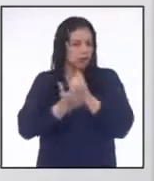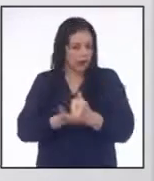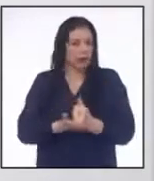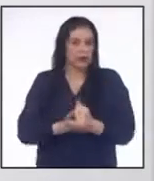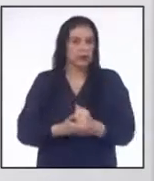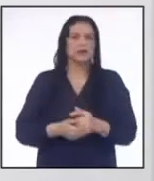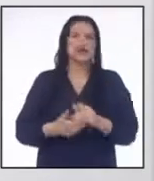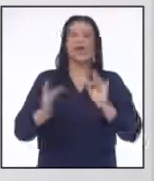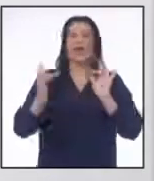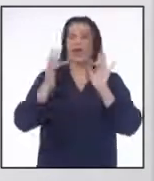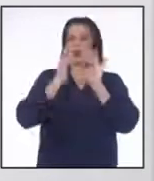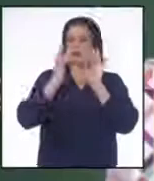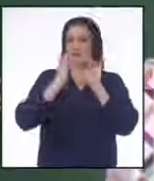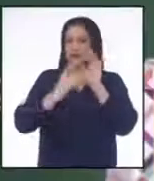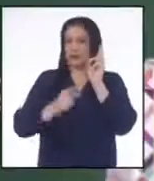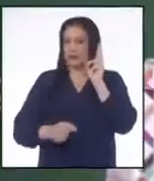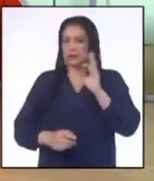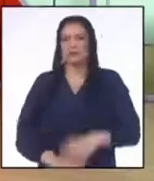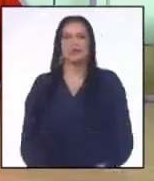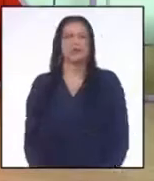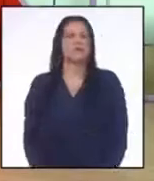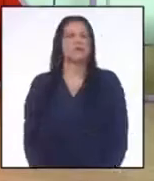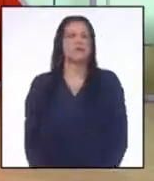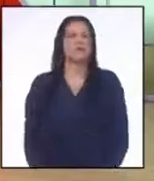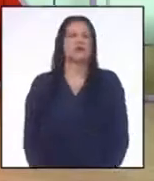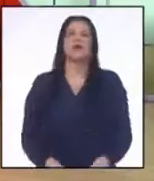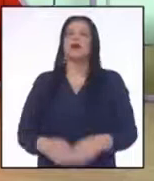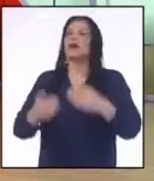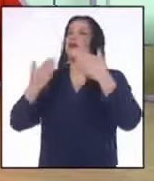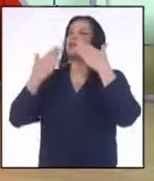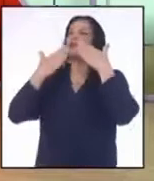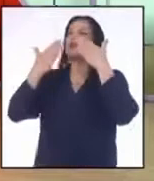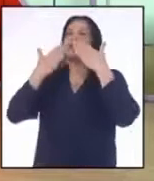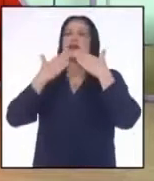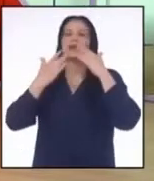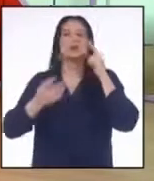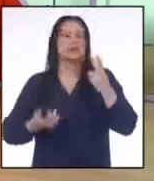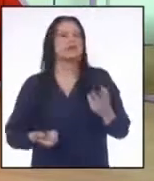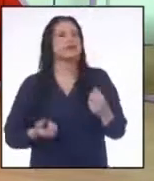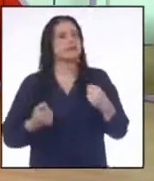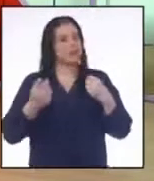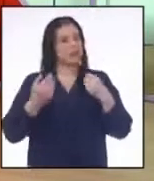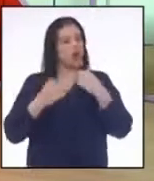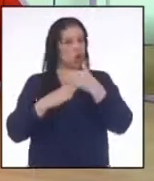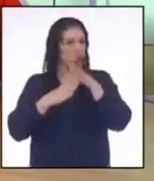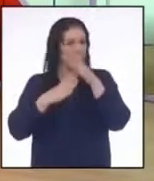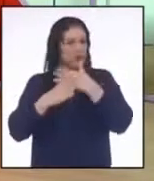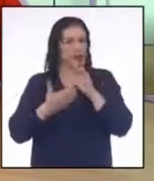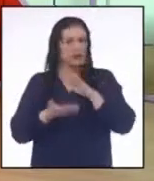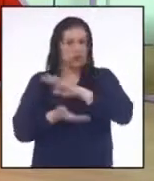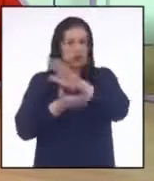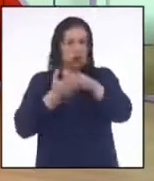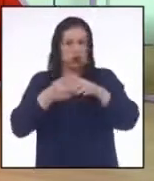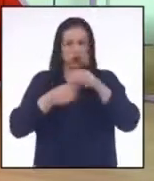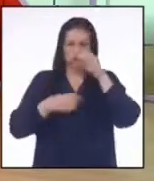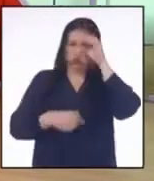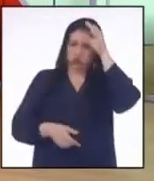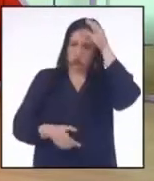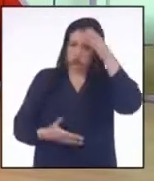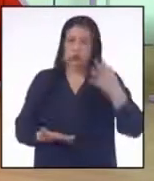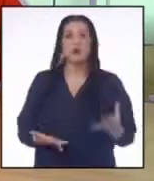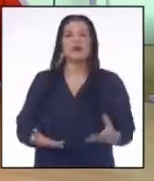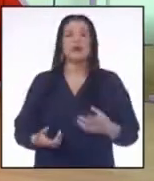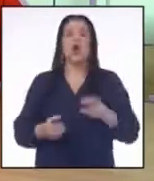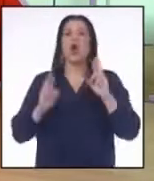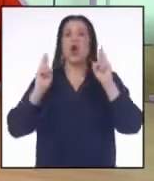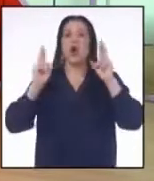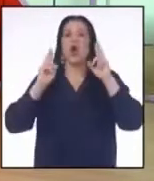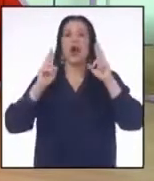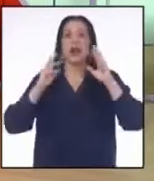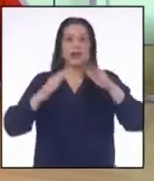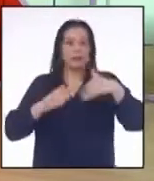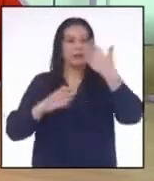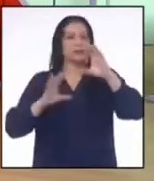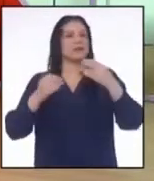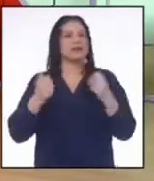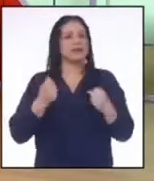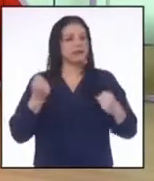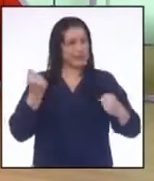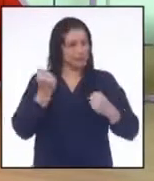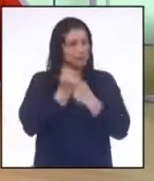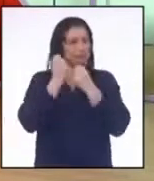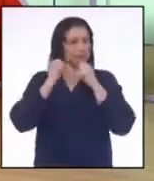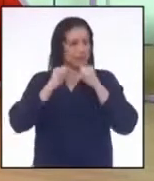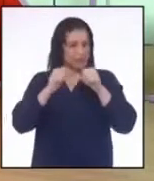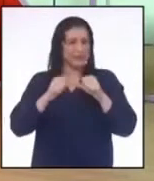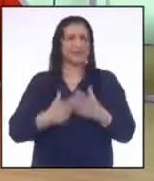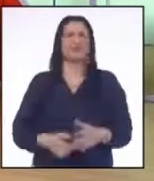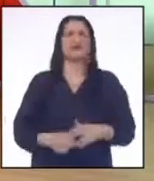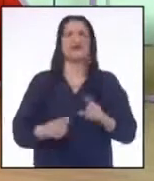Contáctense con ellos Profesora Gisela Muchísimas gracias por compartir con nosotros sus conocimientos Espero que para la próxima nos siga apoyando